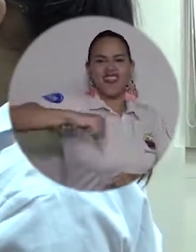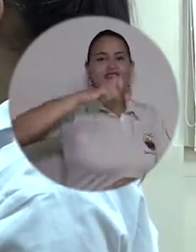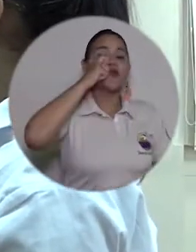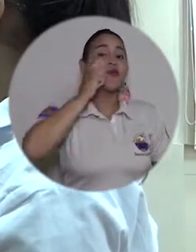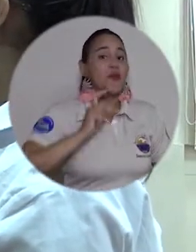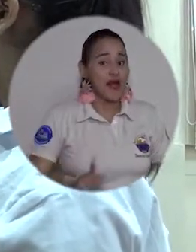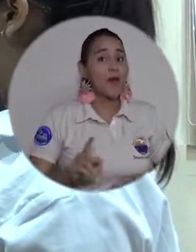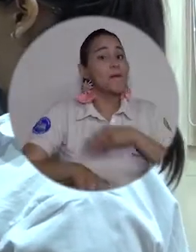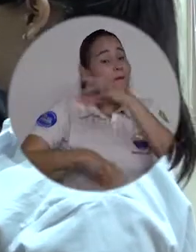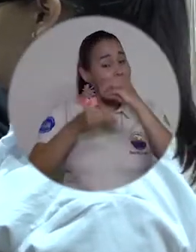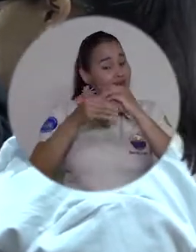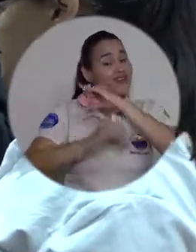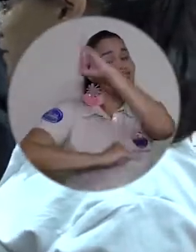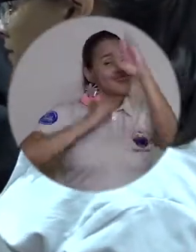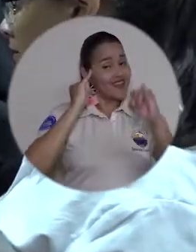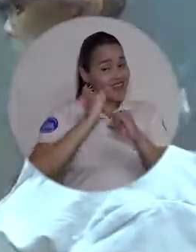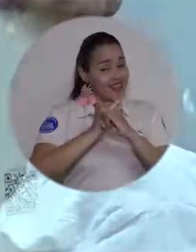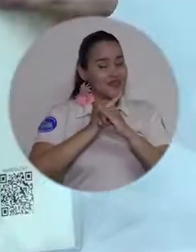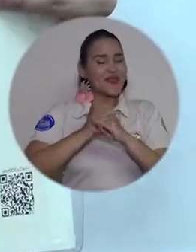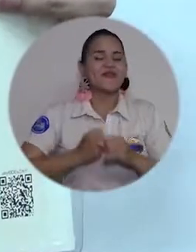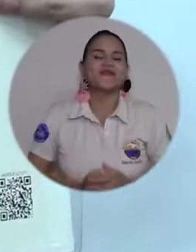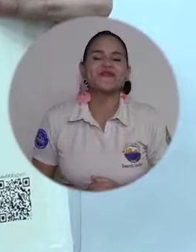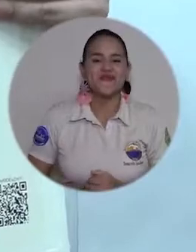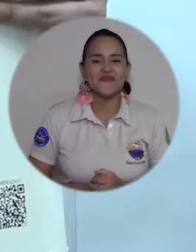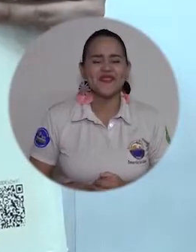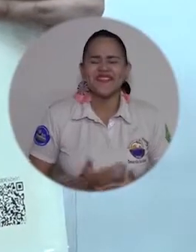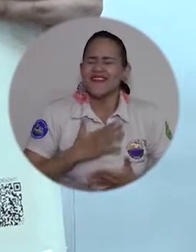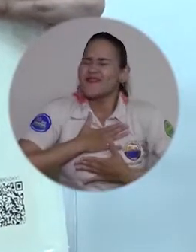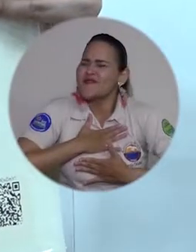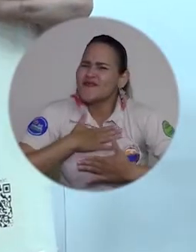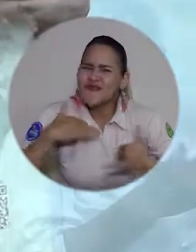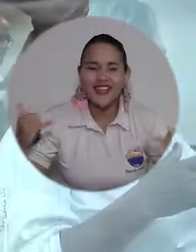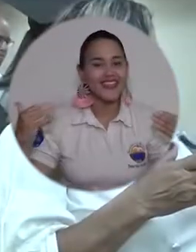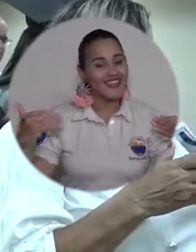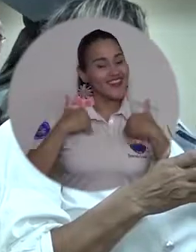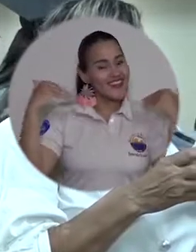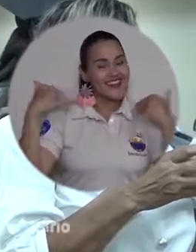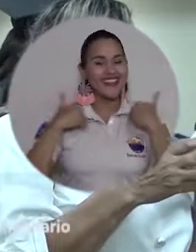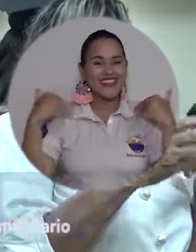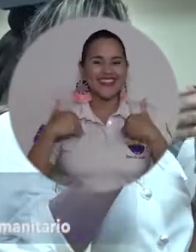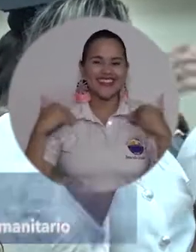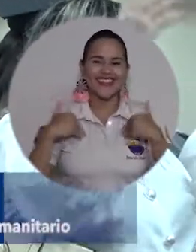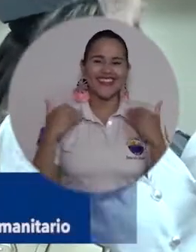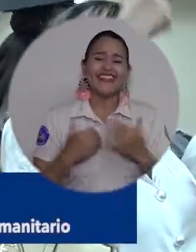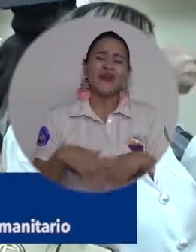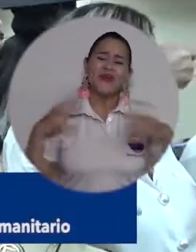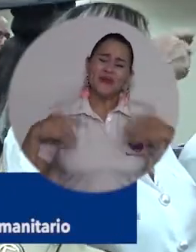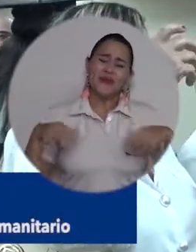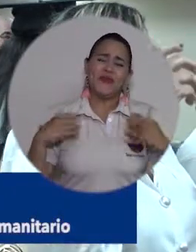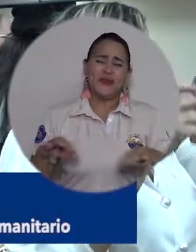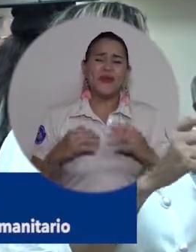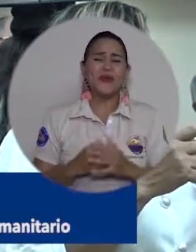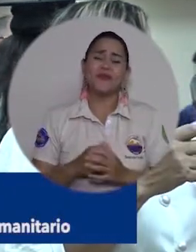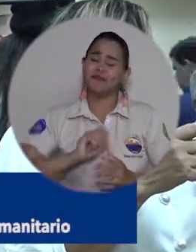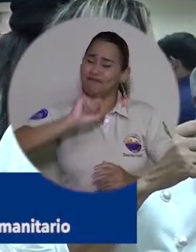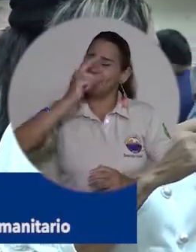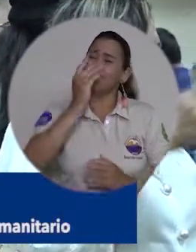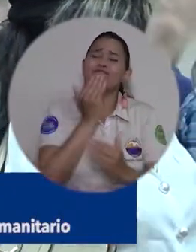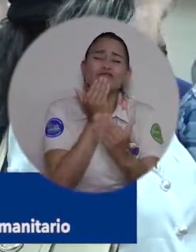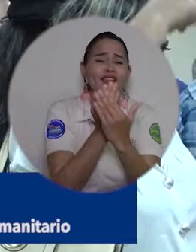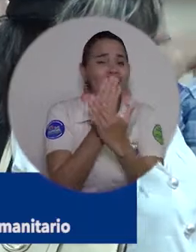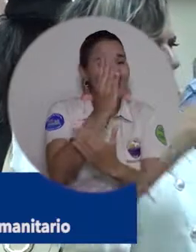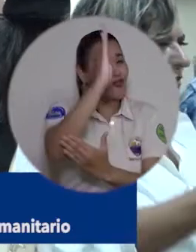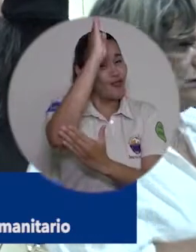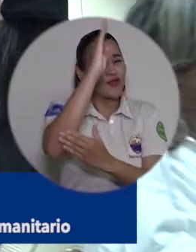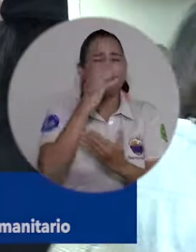especialista en Derechos Humanos y Derecho Internacional Humanitario. Muy feliz, contento de este logro. Logro que gracias,